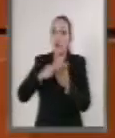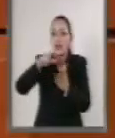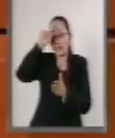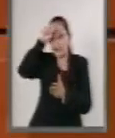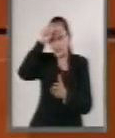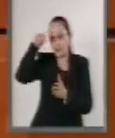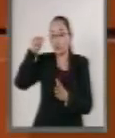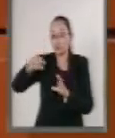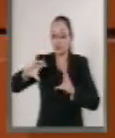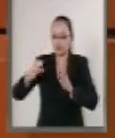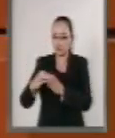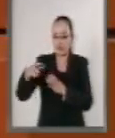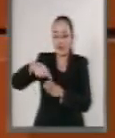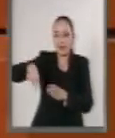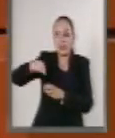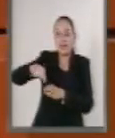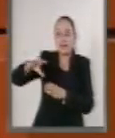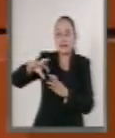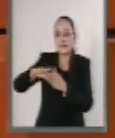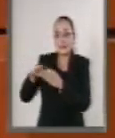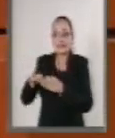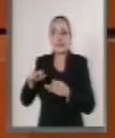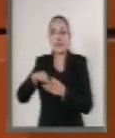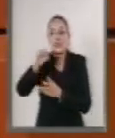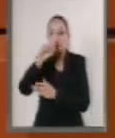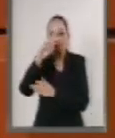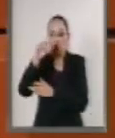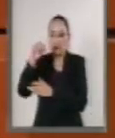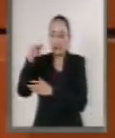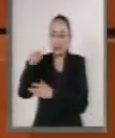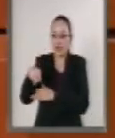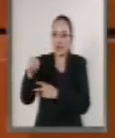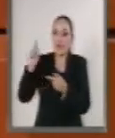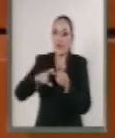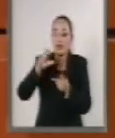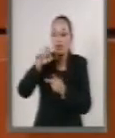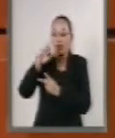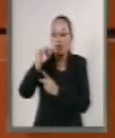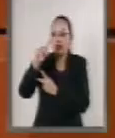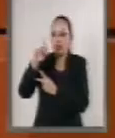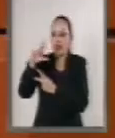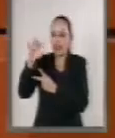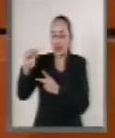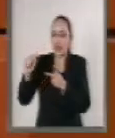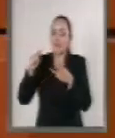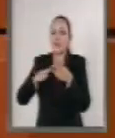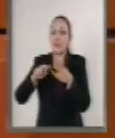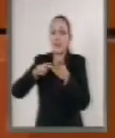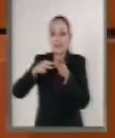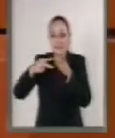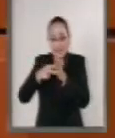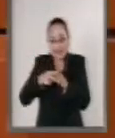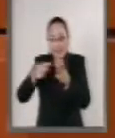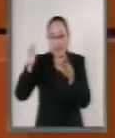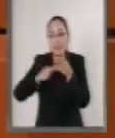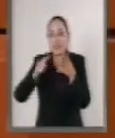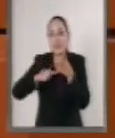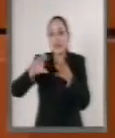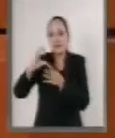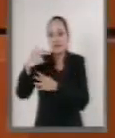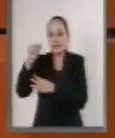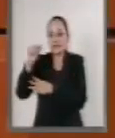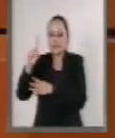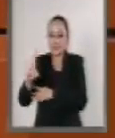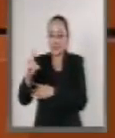Egipto, concurrente ante la República de Sudán, Estado de Eritrea, República Árabe de Siria y República de Chad.